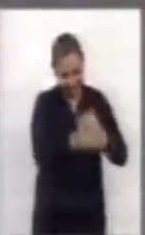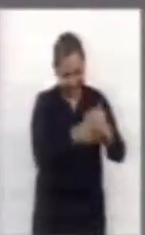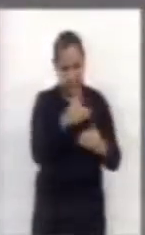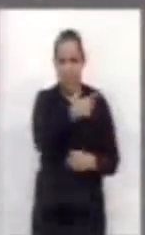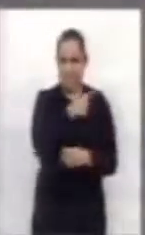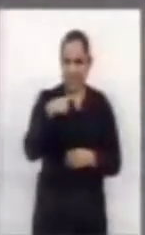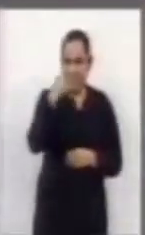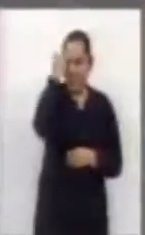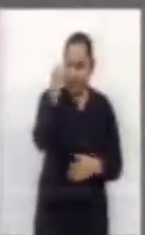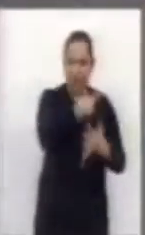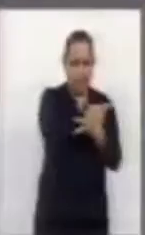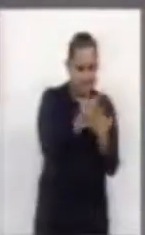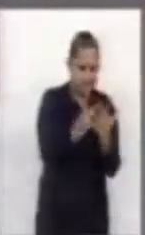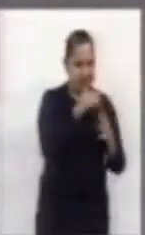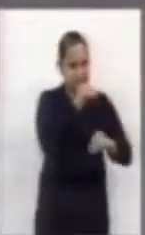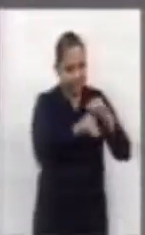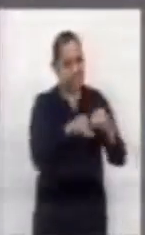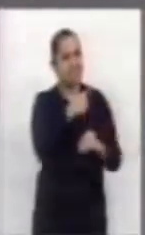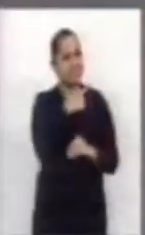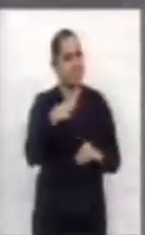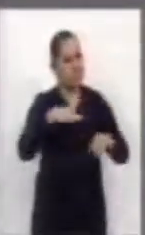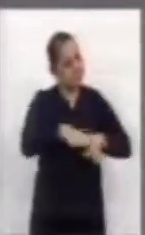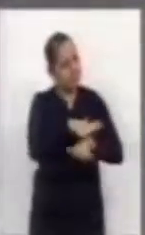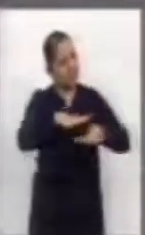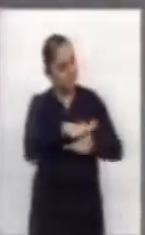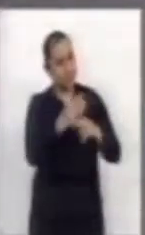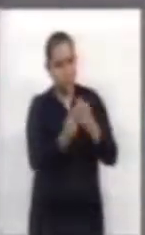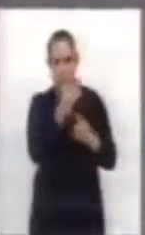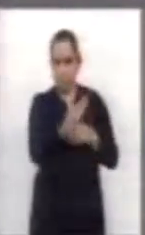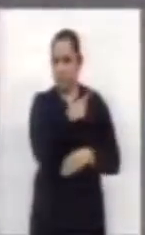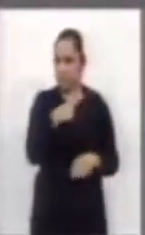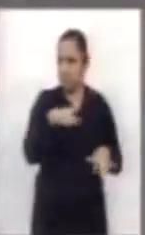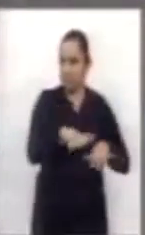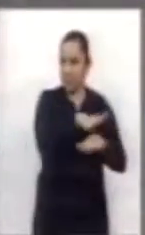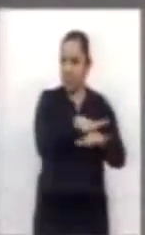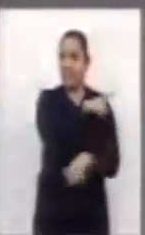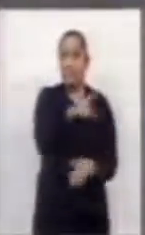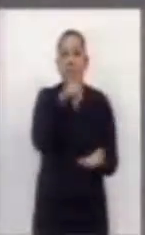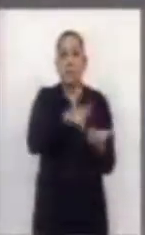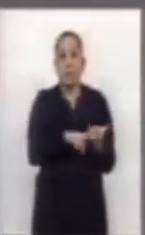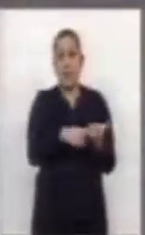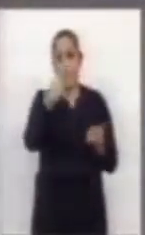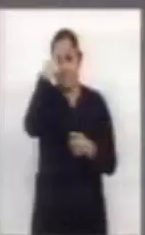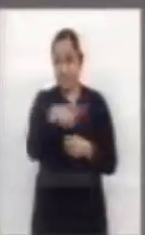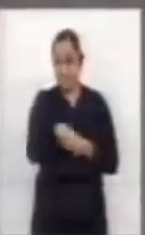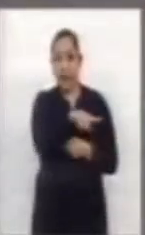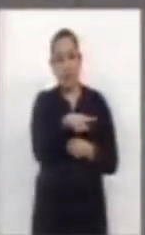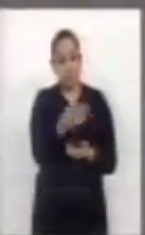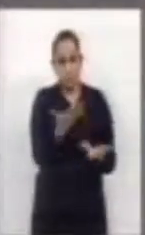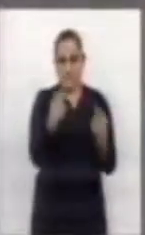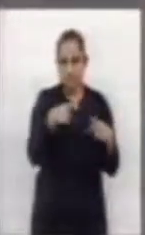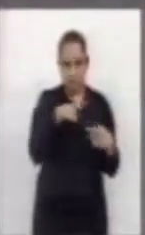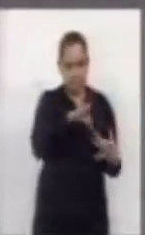Las políticas asistenciales se han convertido en un instrumento electoral utilizado a favor de quienes quieren